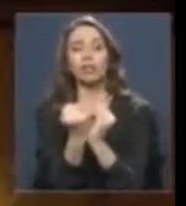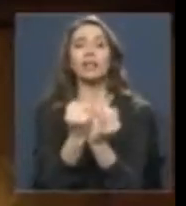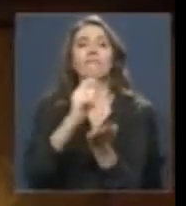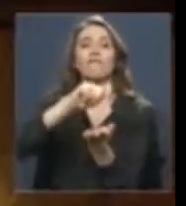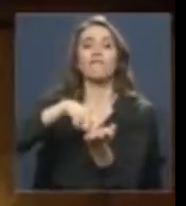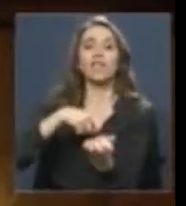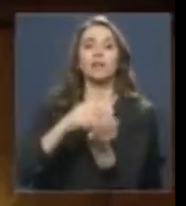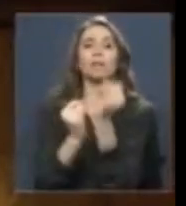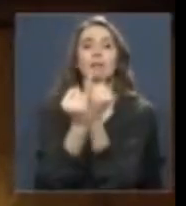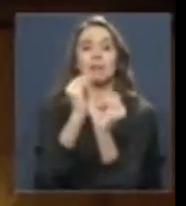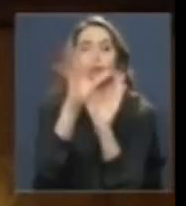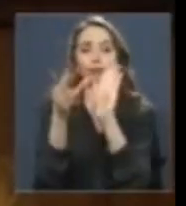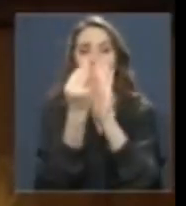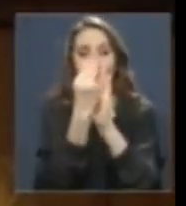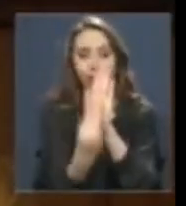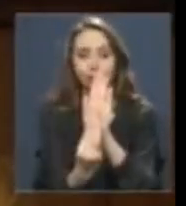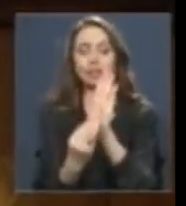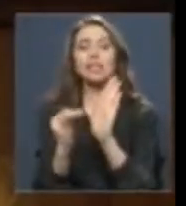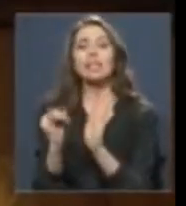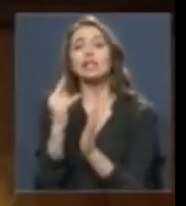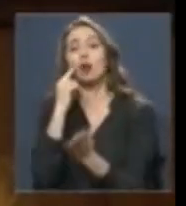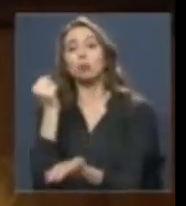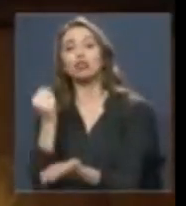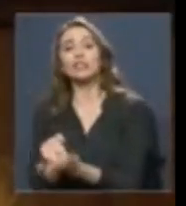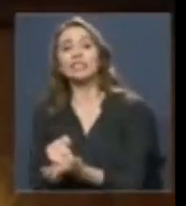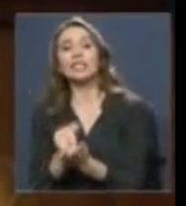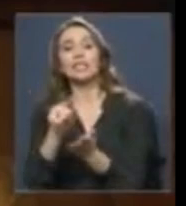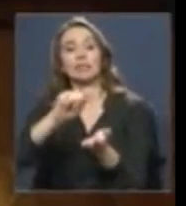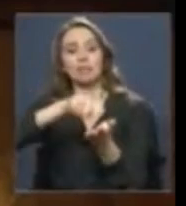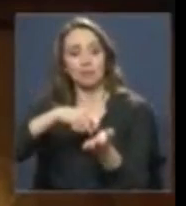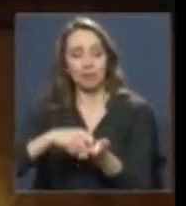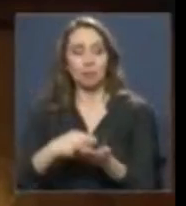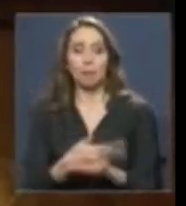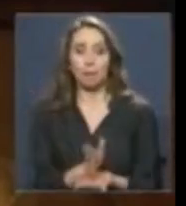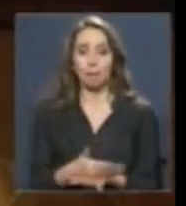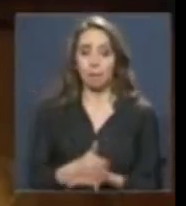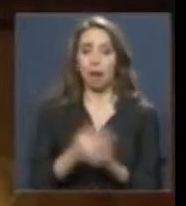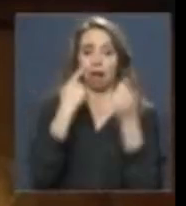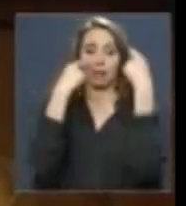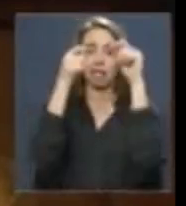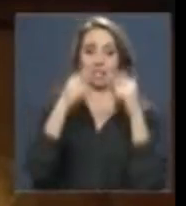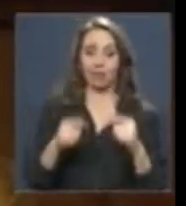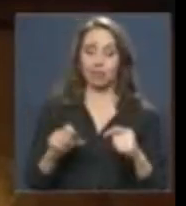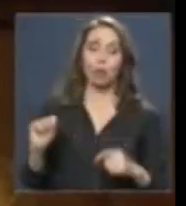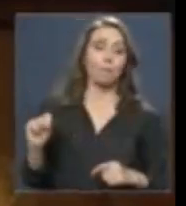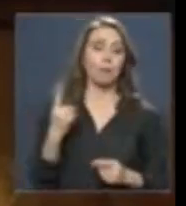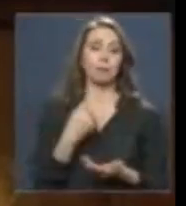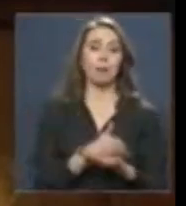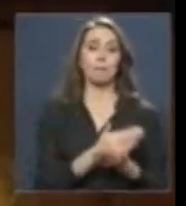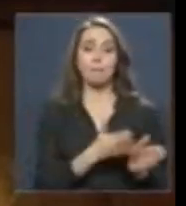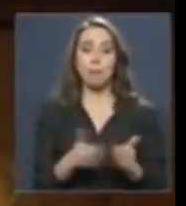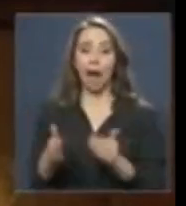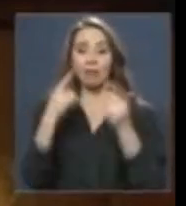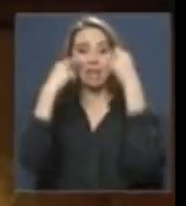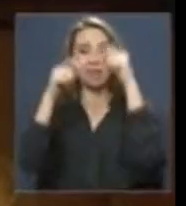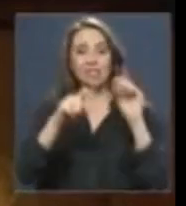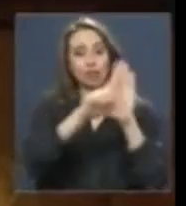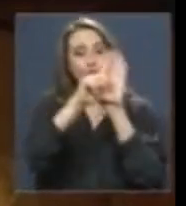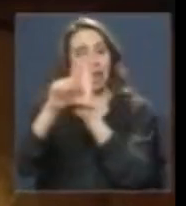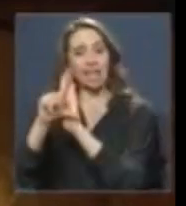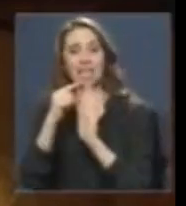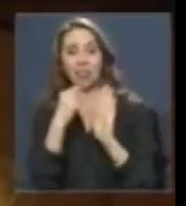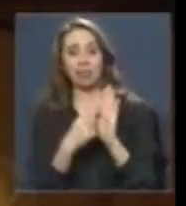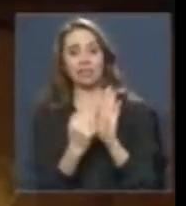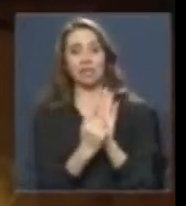certificación de dicha firma. Finalmente, se establece que el primer plan de revisión legislativa a que se refiere el